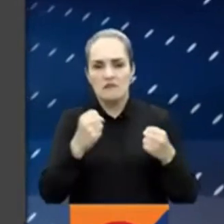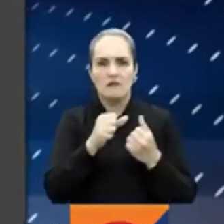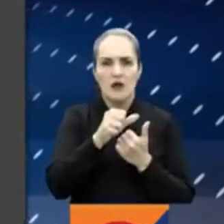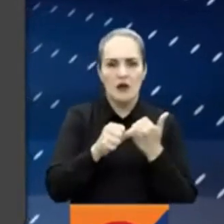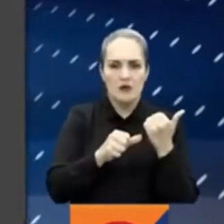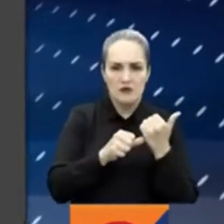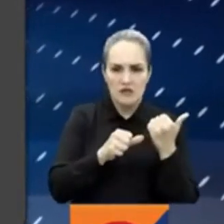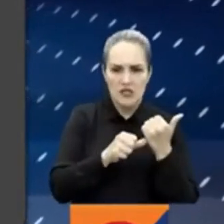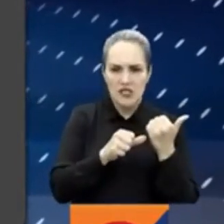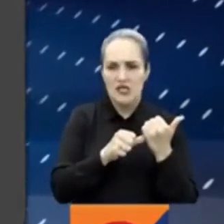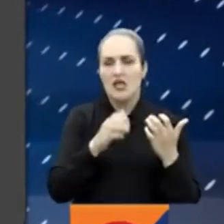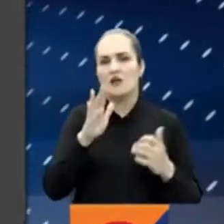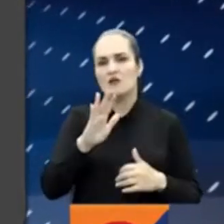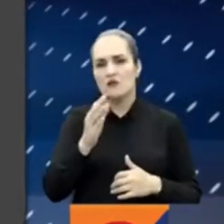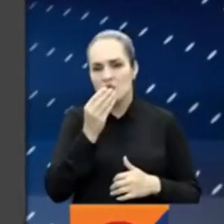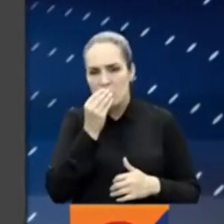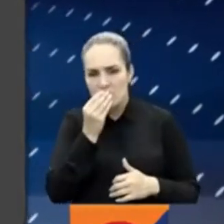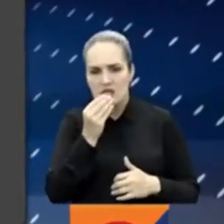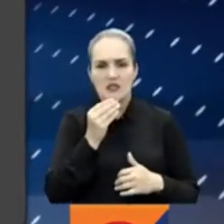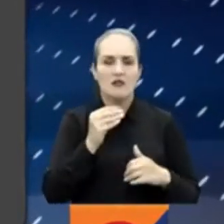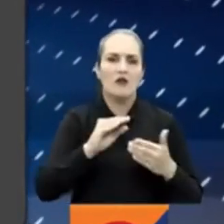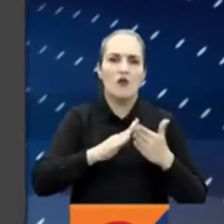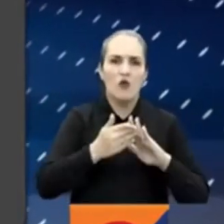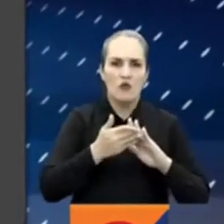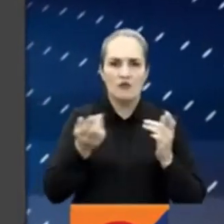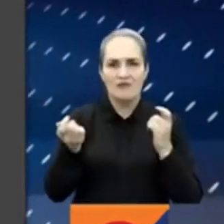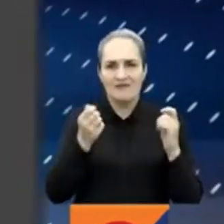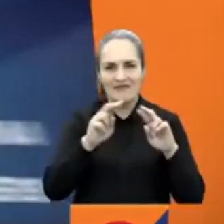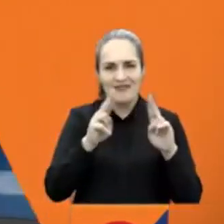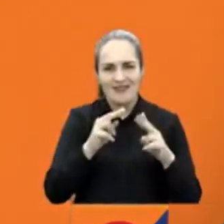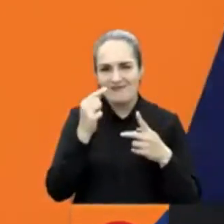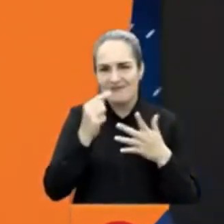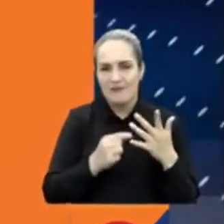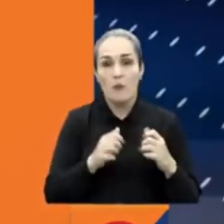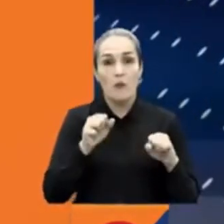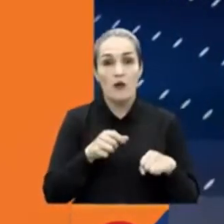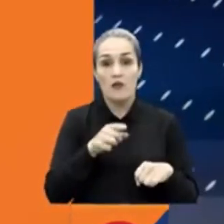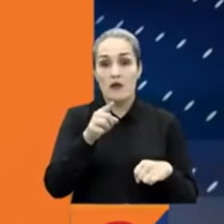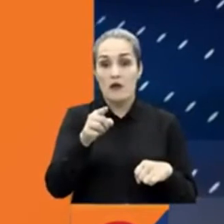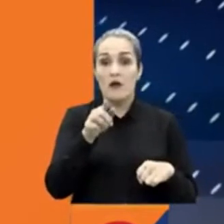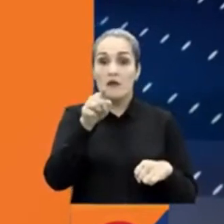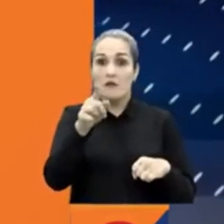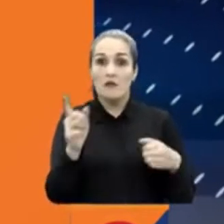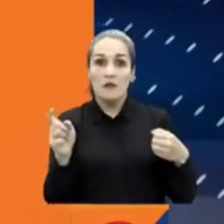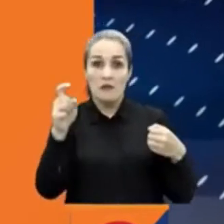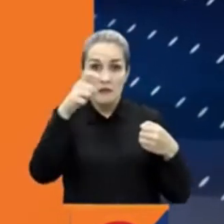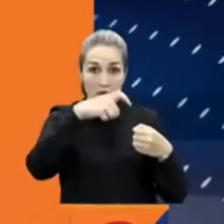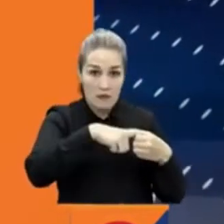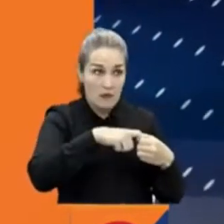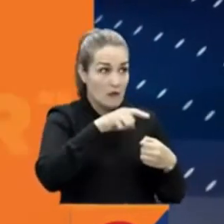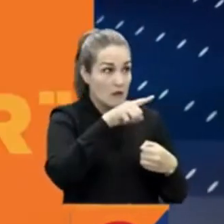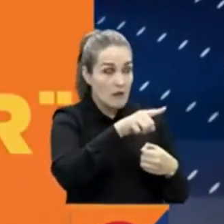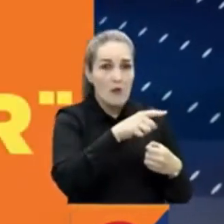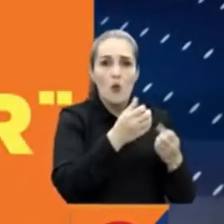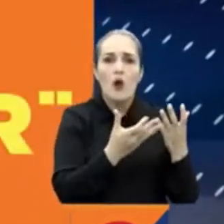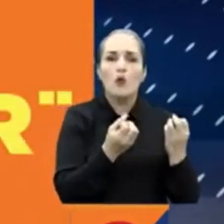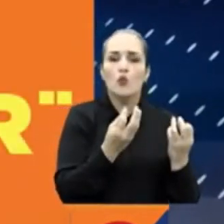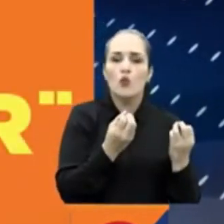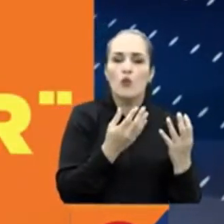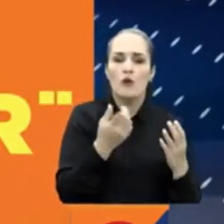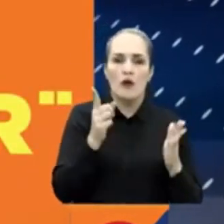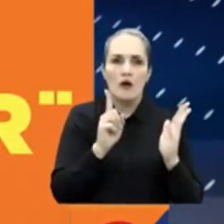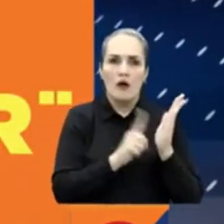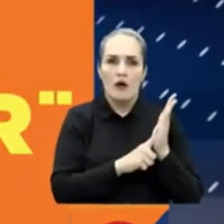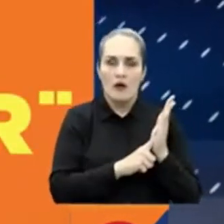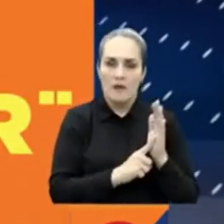cocina e incluso community managers. Atentos, para aplicar deberá buscar el número de la solicitud de la vacante y dar clic en